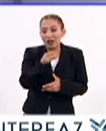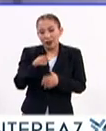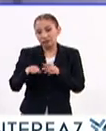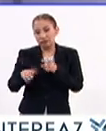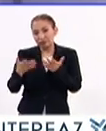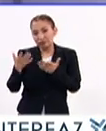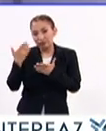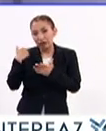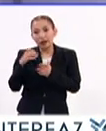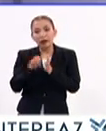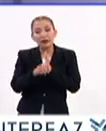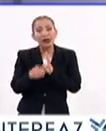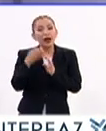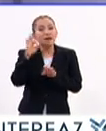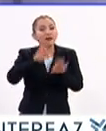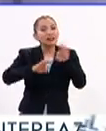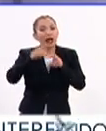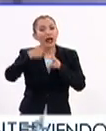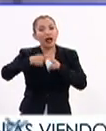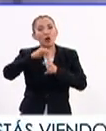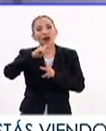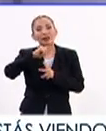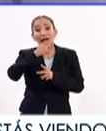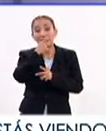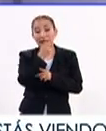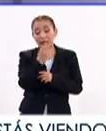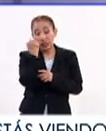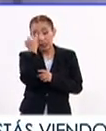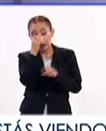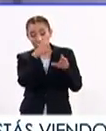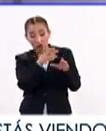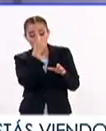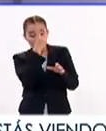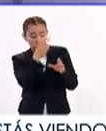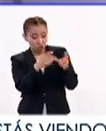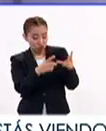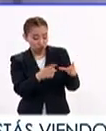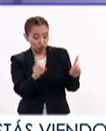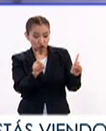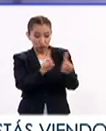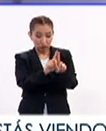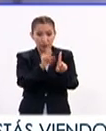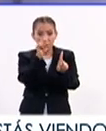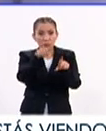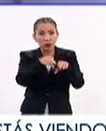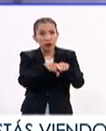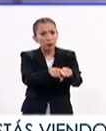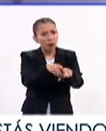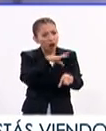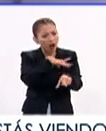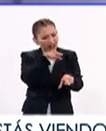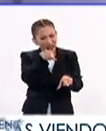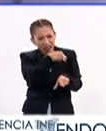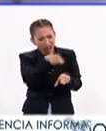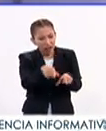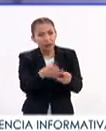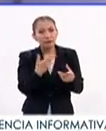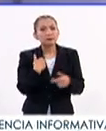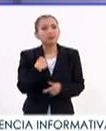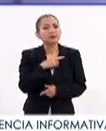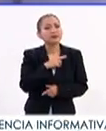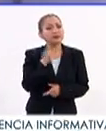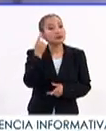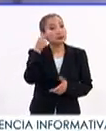fundamento, por ejemplo, en la física cuántica, que plantea la idea de que dos cosas puedan coexistir al mismo tiempo. Entonces, nosotros